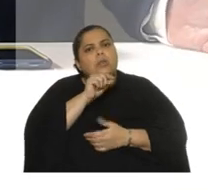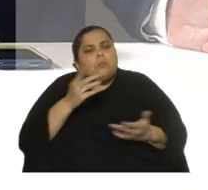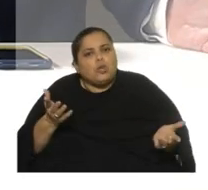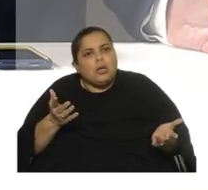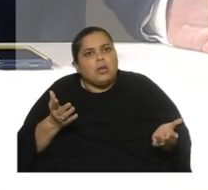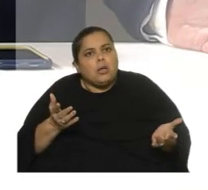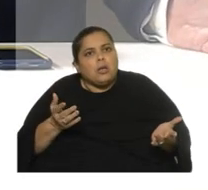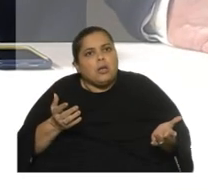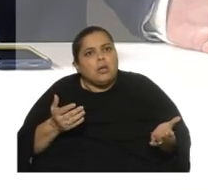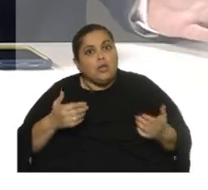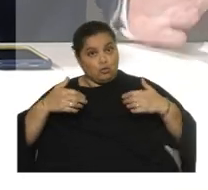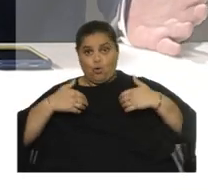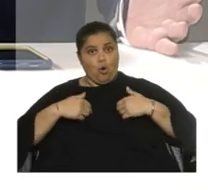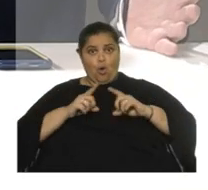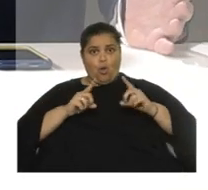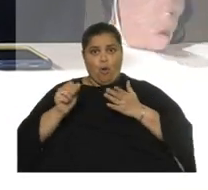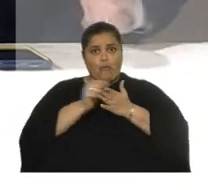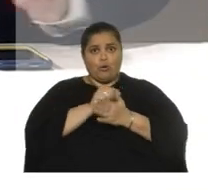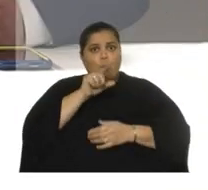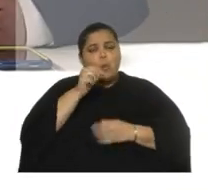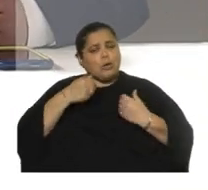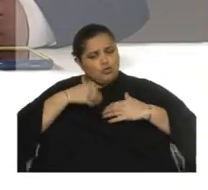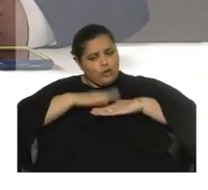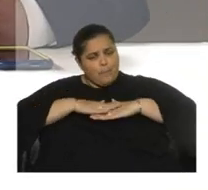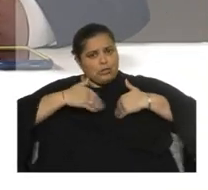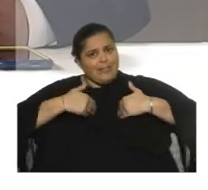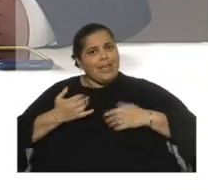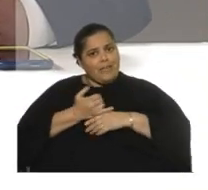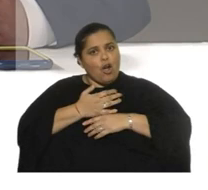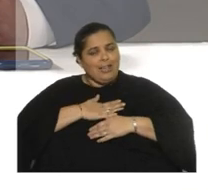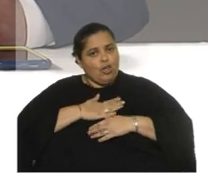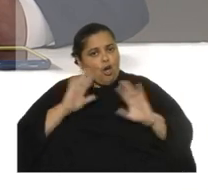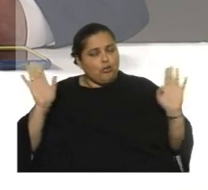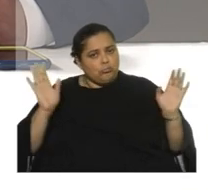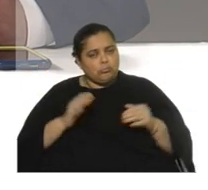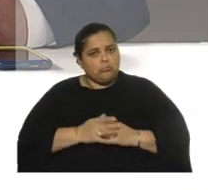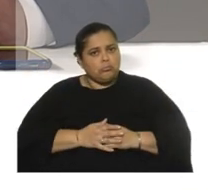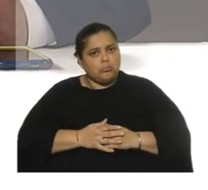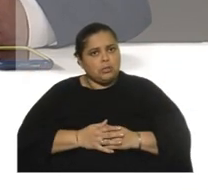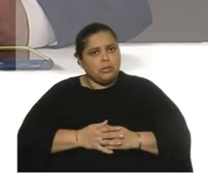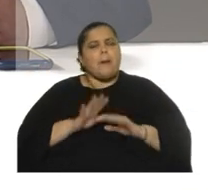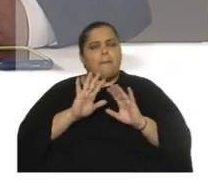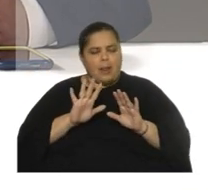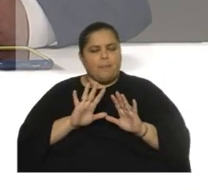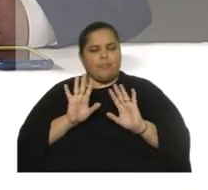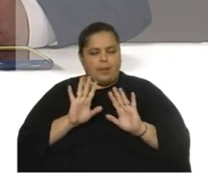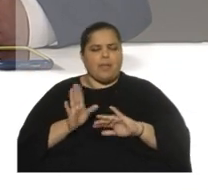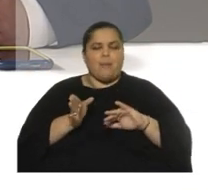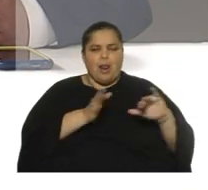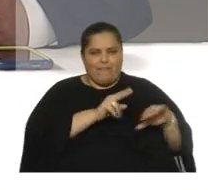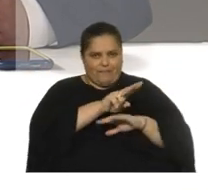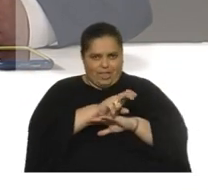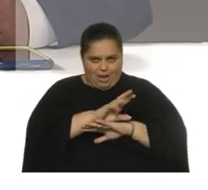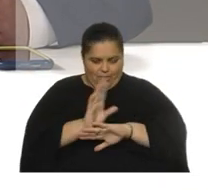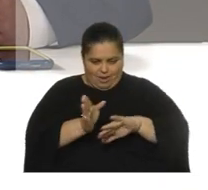yo me hago cargo. No, eso fue una equivocación porque... A ver, dejemos la fiscalía por ahora por ahí, ¿está?